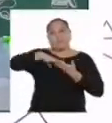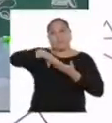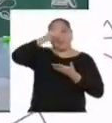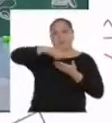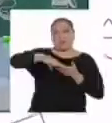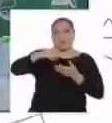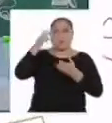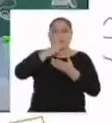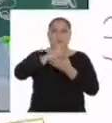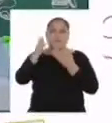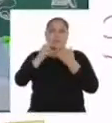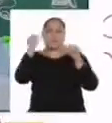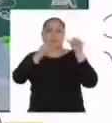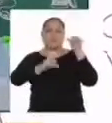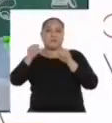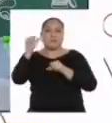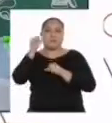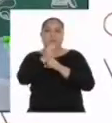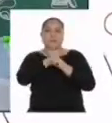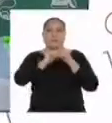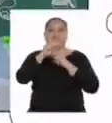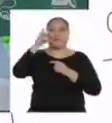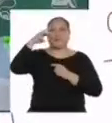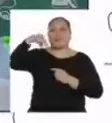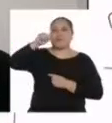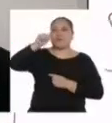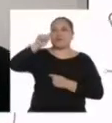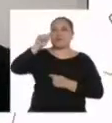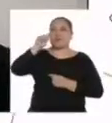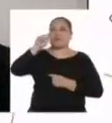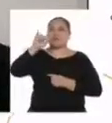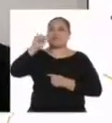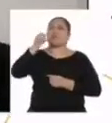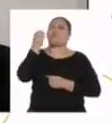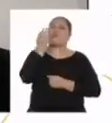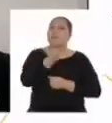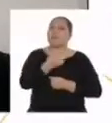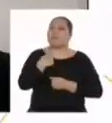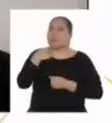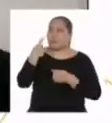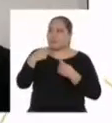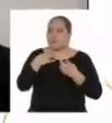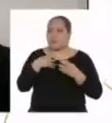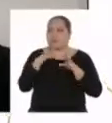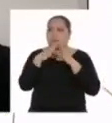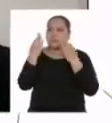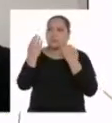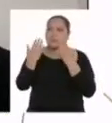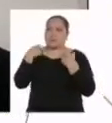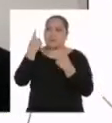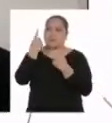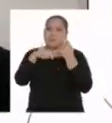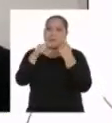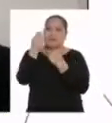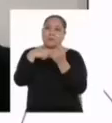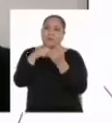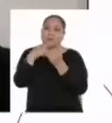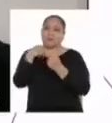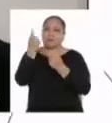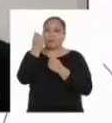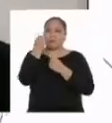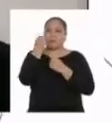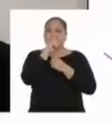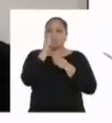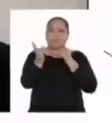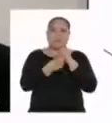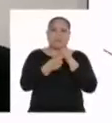de ciencias sociales. Matías, cuéntanos, ¿cómo te fue a ti? Bueno, yo les cuento que mi familia tiene un negocio y el dinero que ingresan